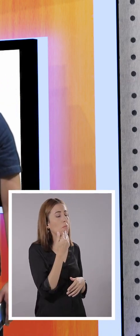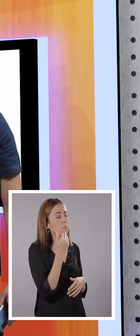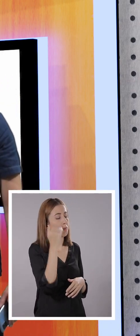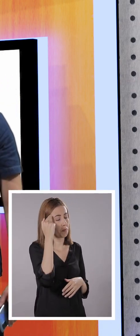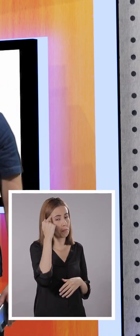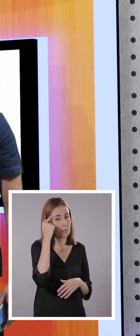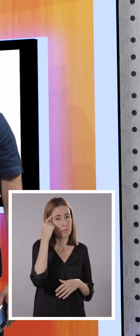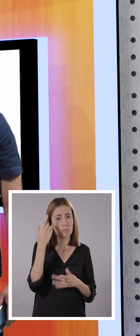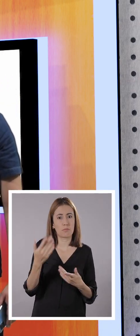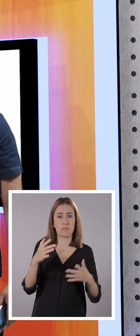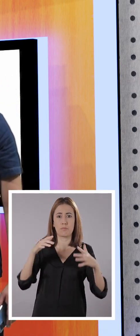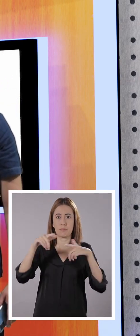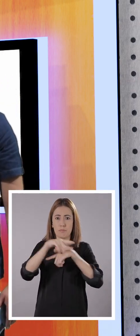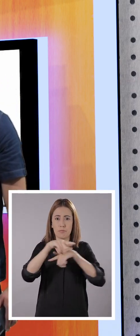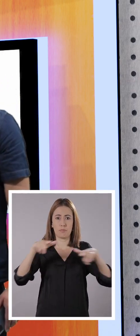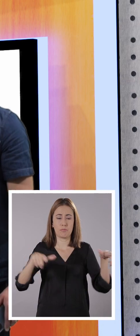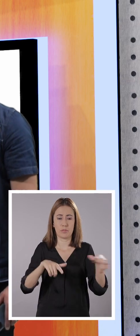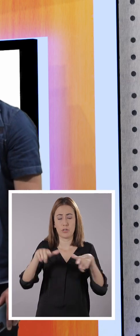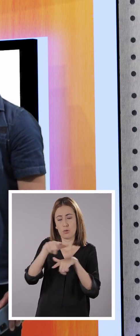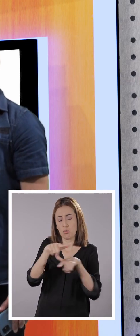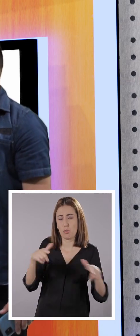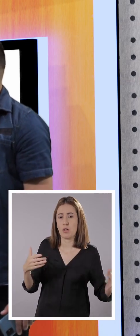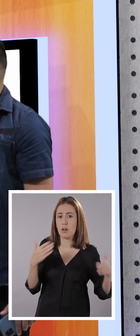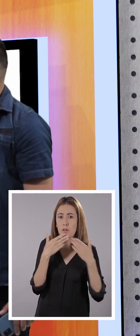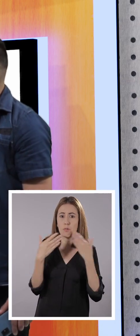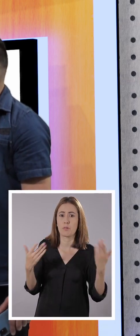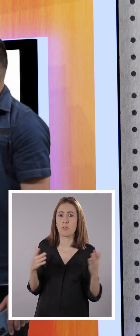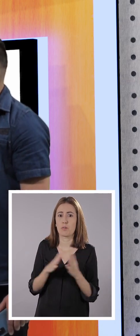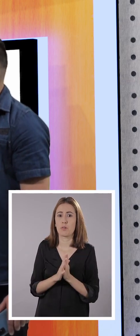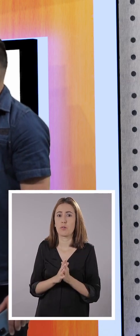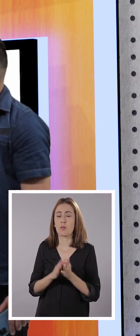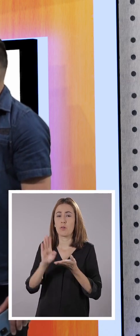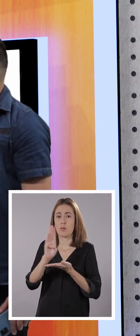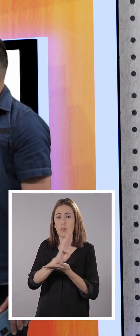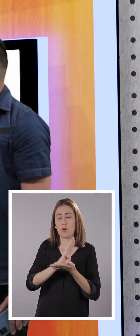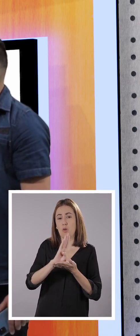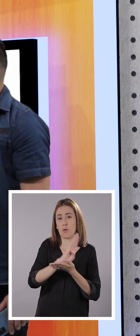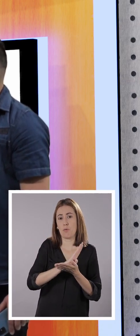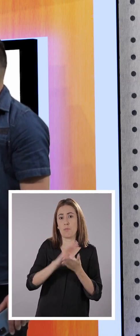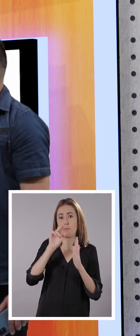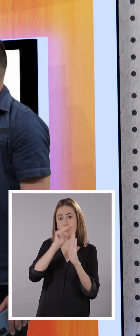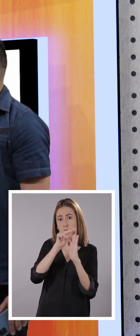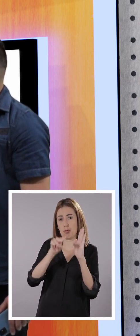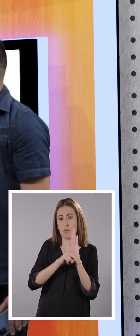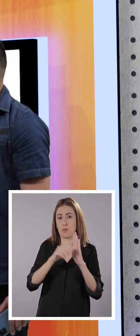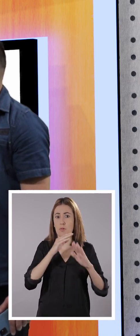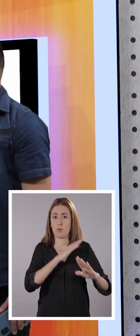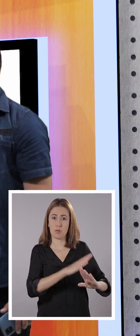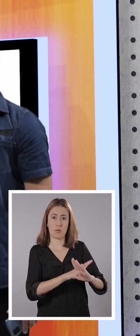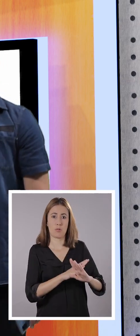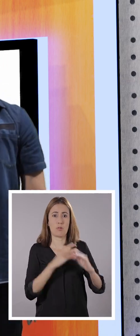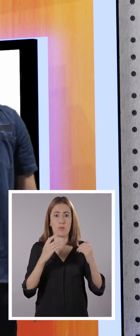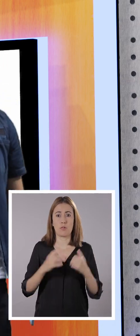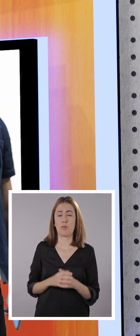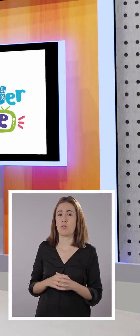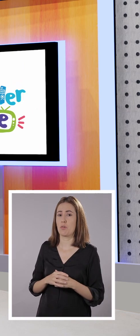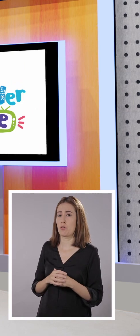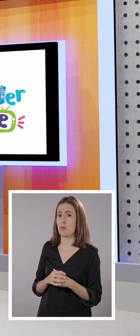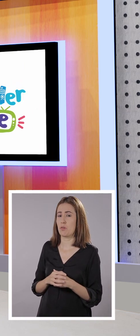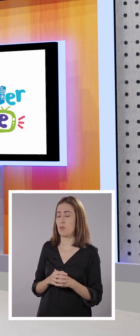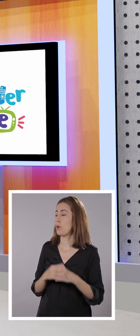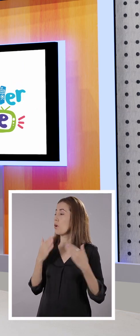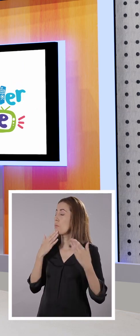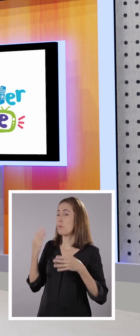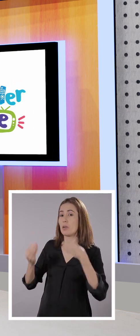lugares como nuestros barrios deberían tener protocolos para evitar los contagios entre sí. Sí,